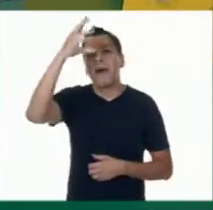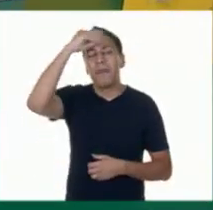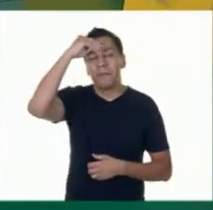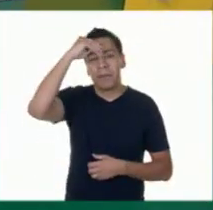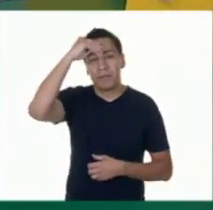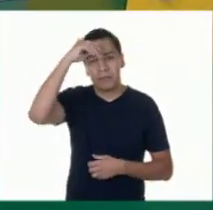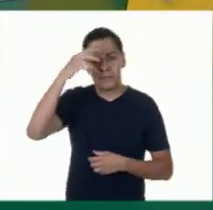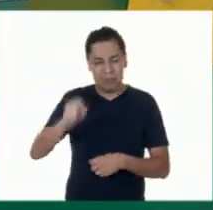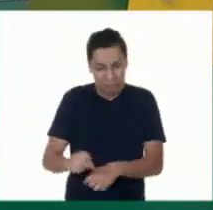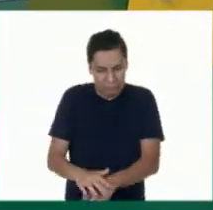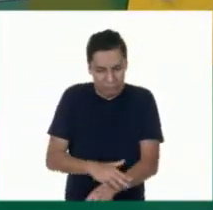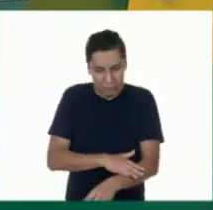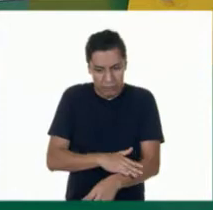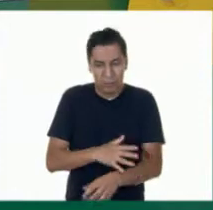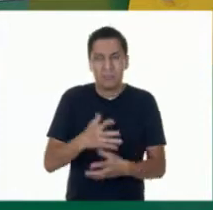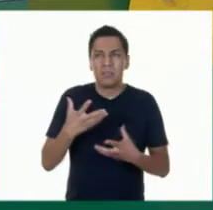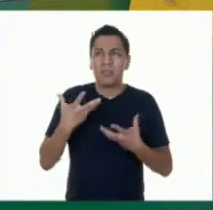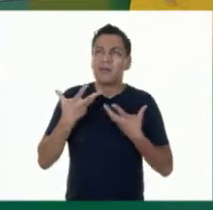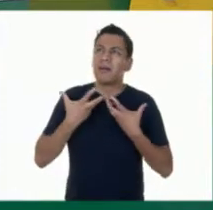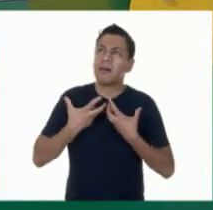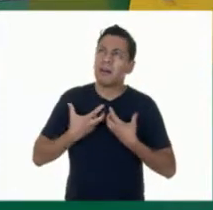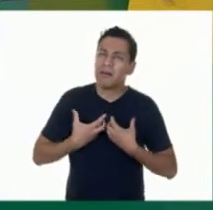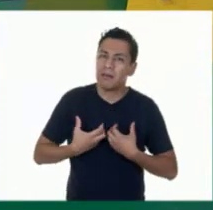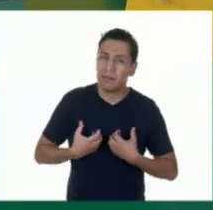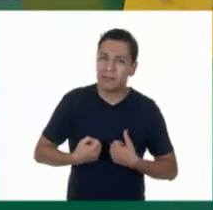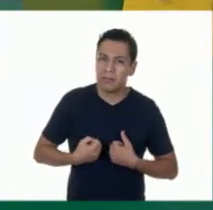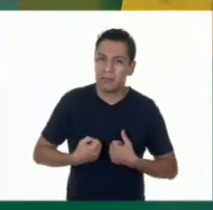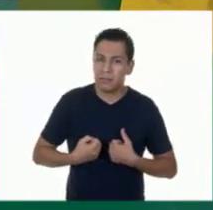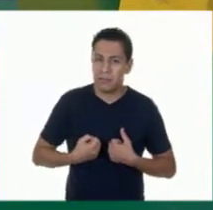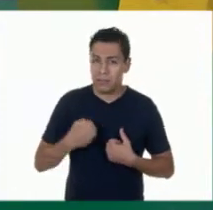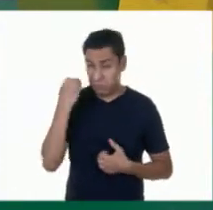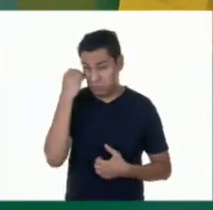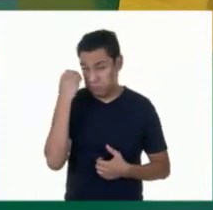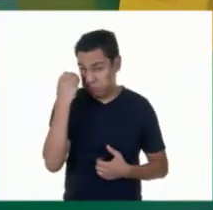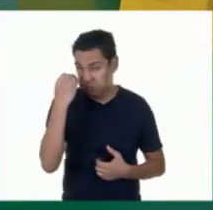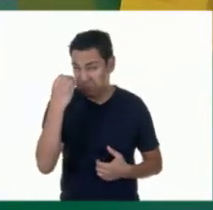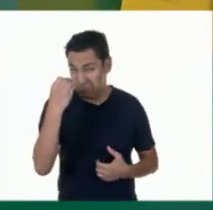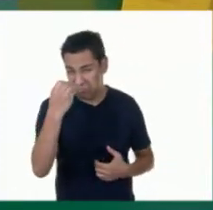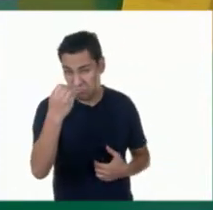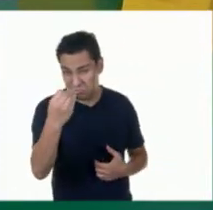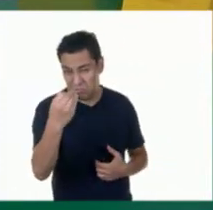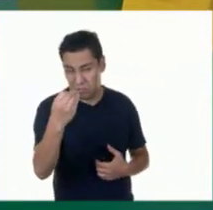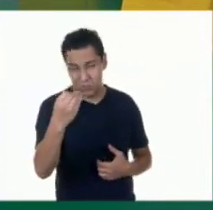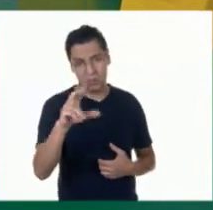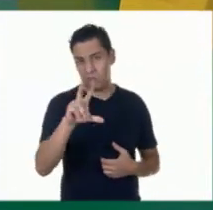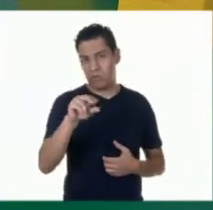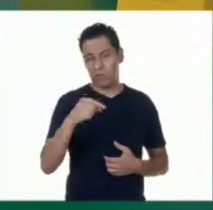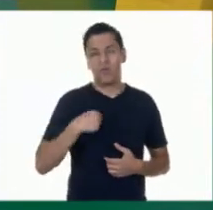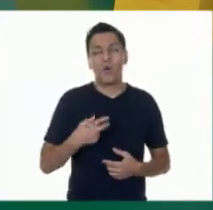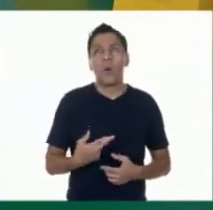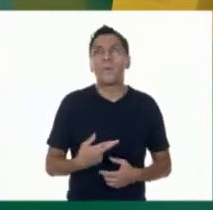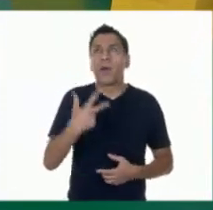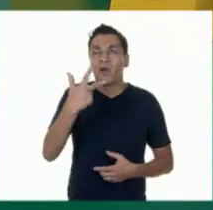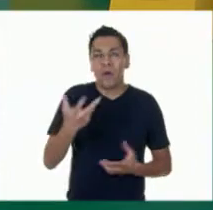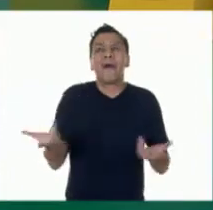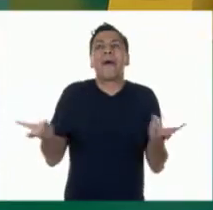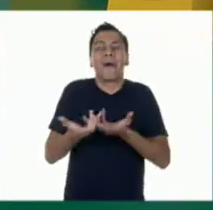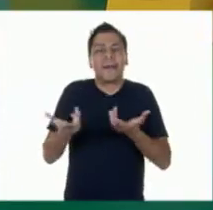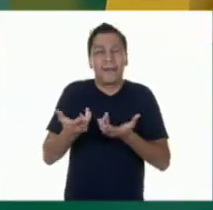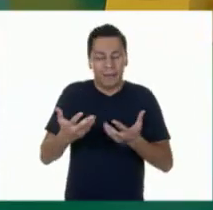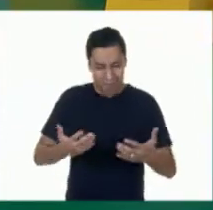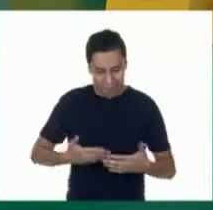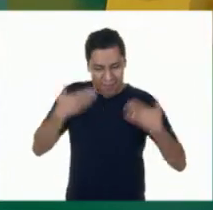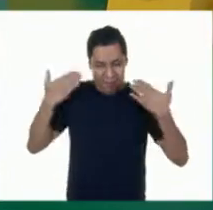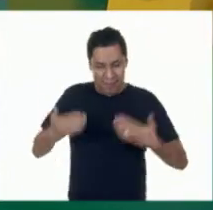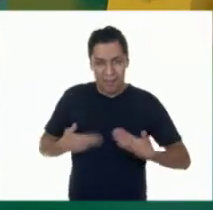para regularlas y cómo puedo alcanzar unas metas. Creo que podré ser más fácil poder compartir con mi equipo de fútbol algunas palabras